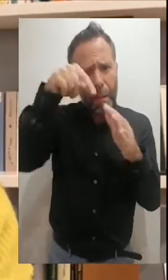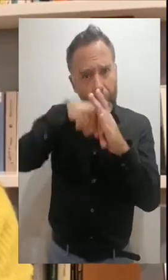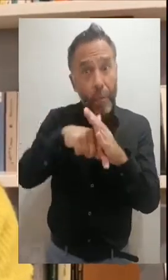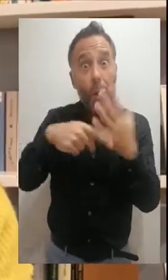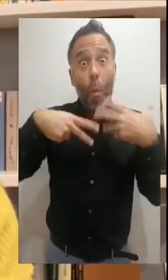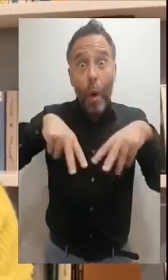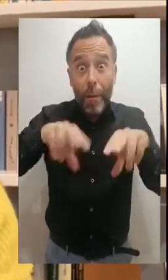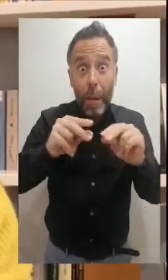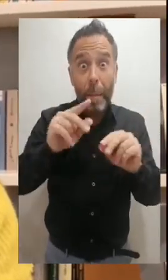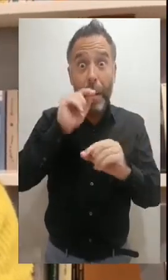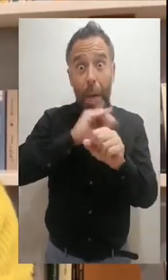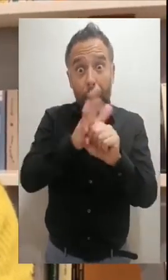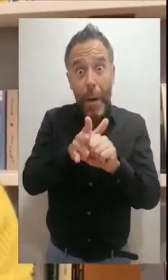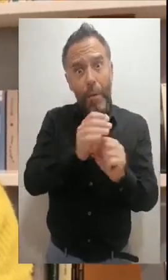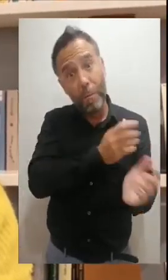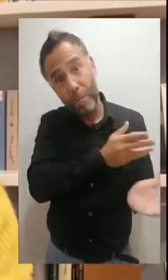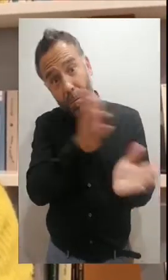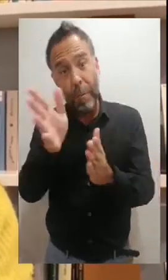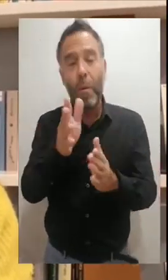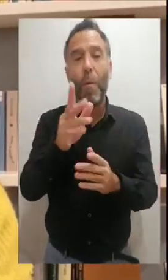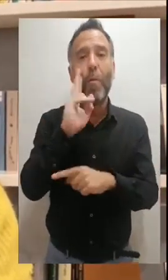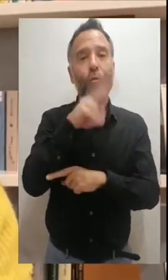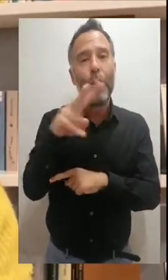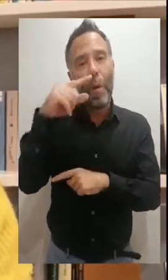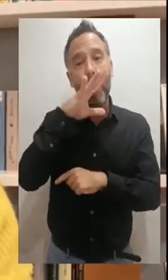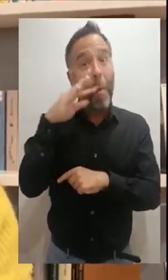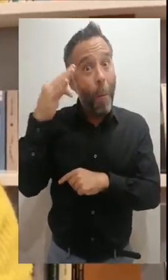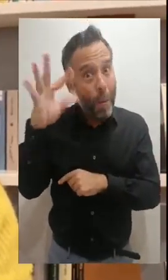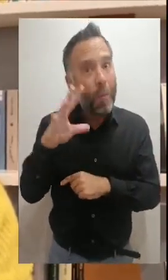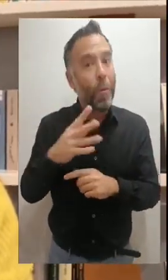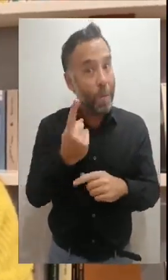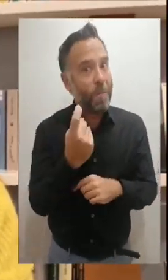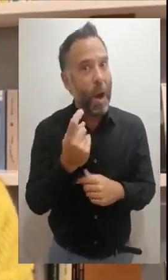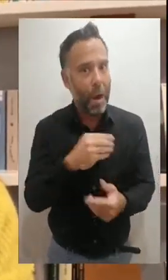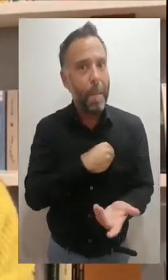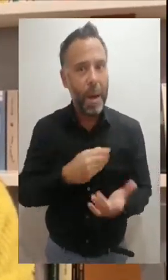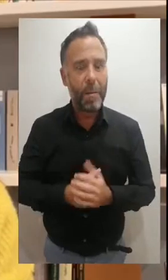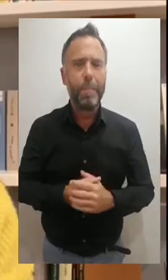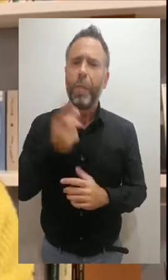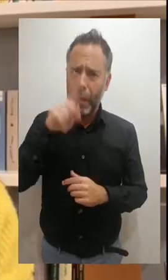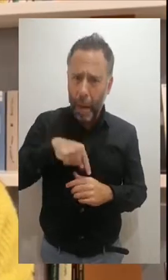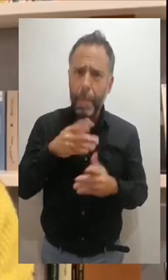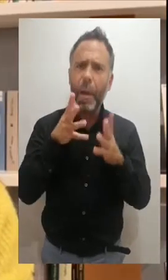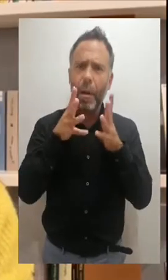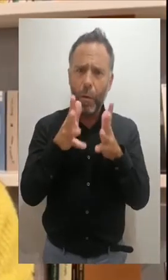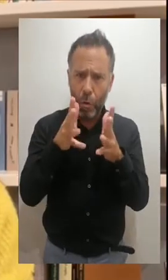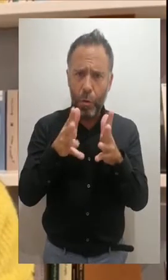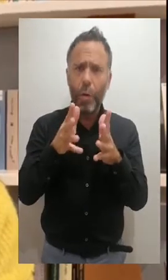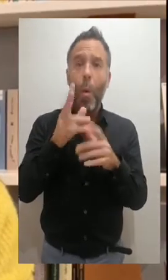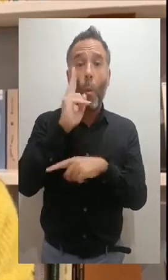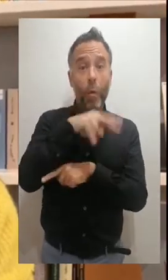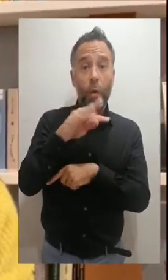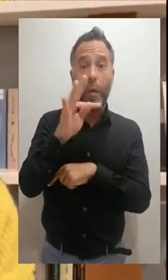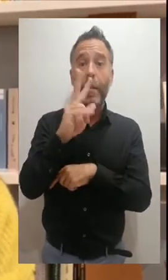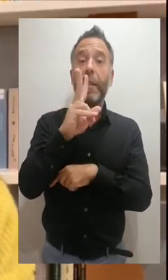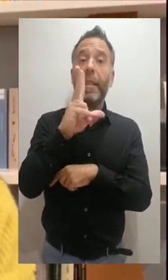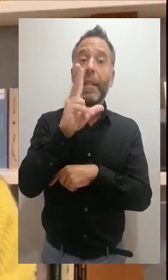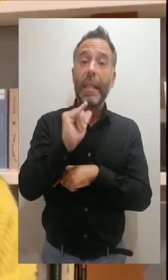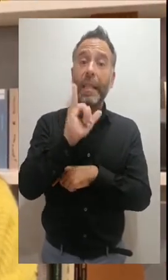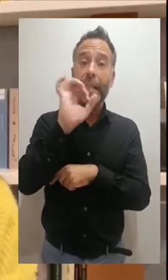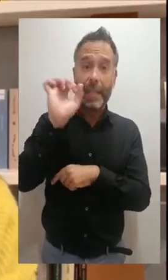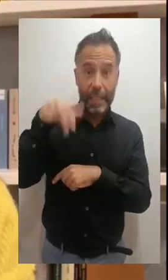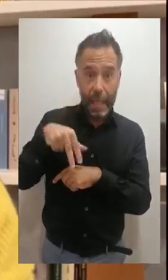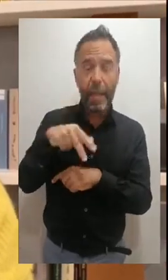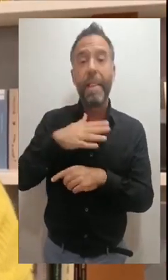esto pase, al Museo Pompidou a verla a todo el mundo, que merece la pena. También quiero recomendar la exposición en el Museo Thyssen de